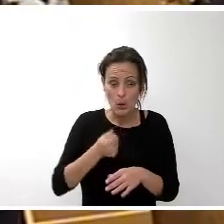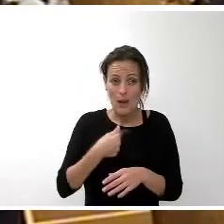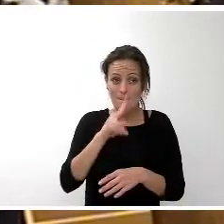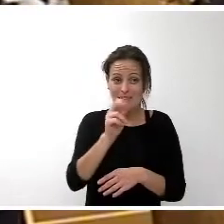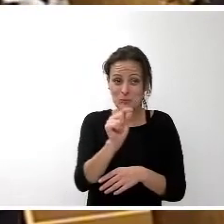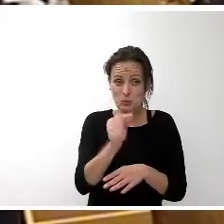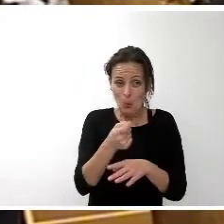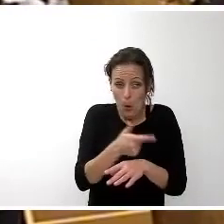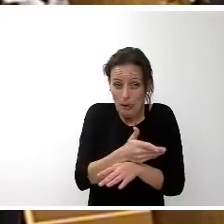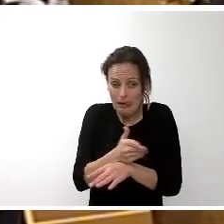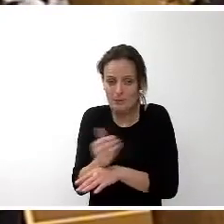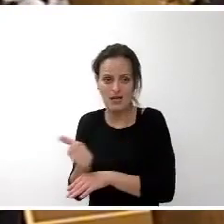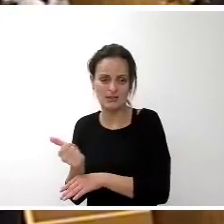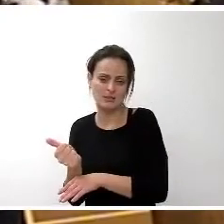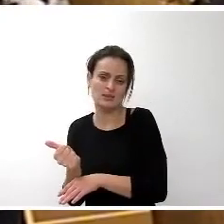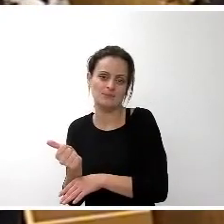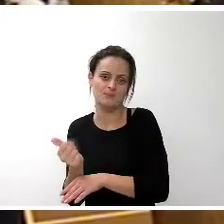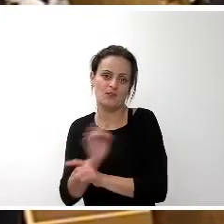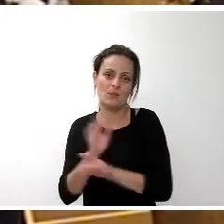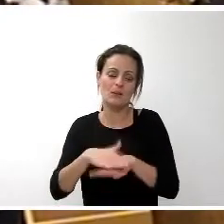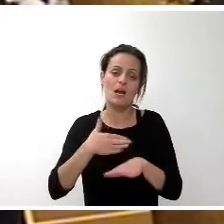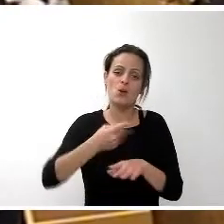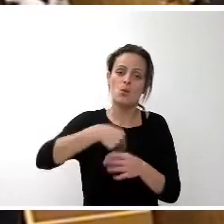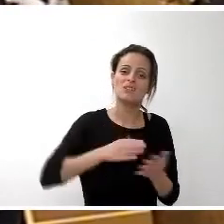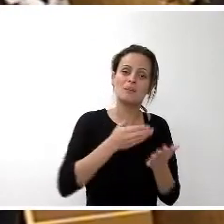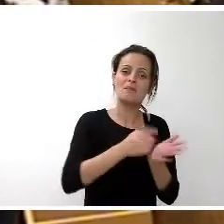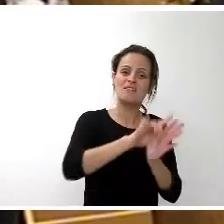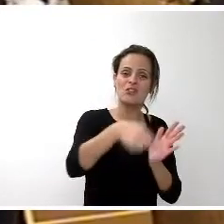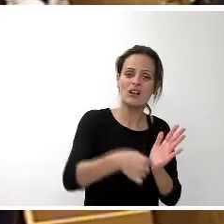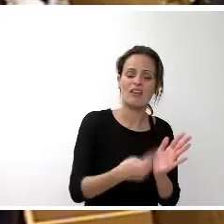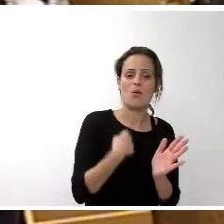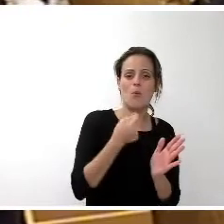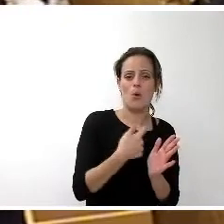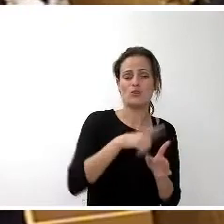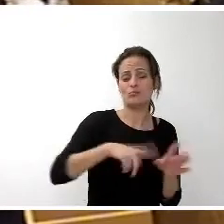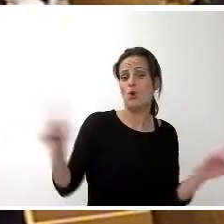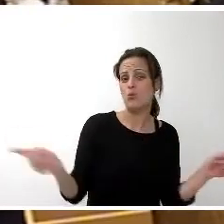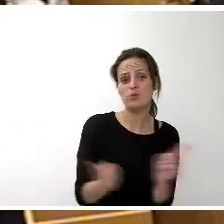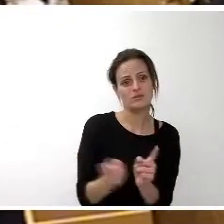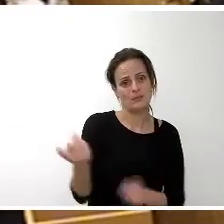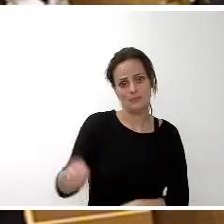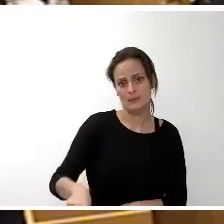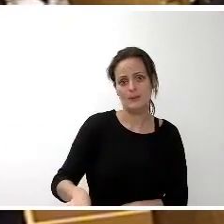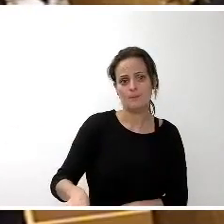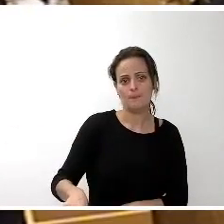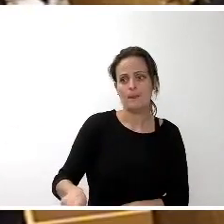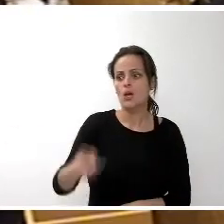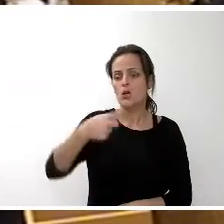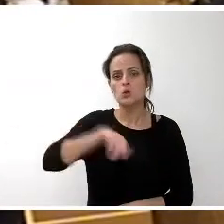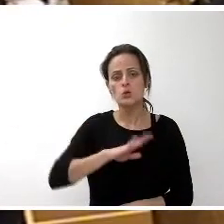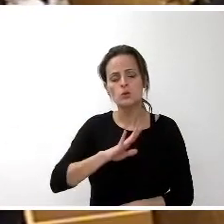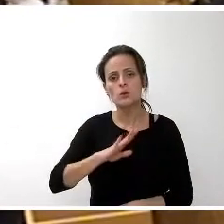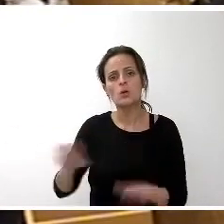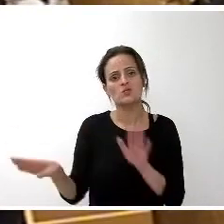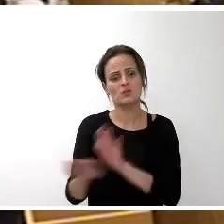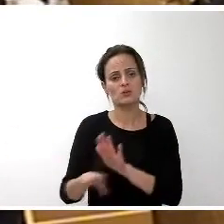obviamente incluso para nuestra enmienda a la totalidad se nos hace corto el tiempo seguiremos trayendo aquí al pleno